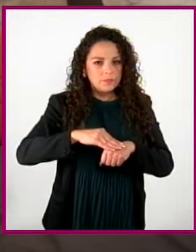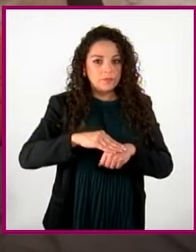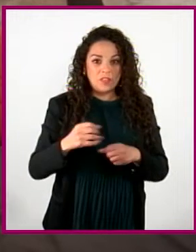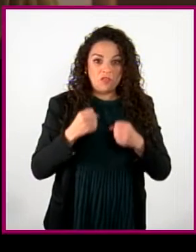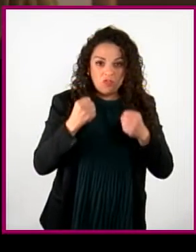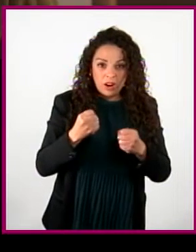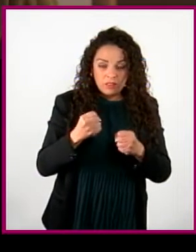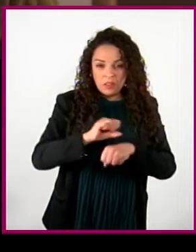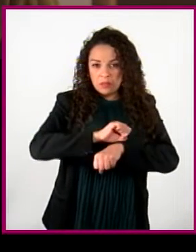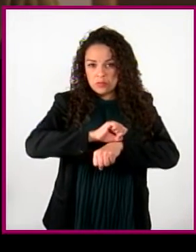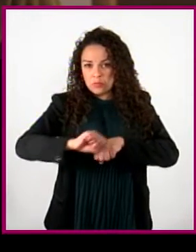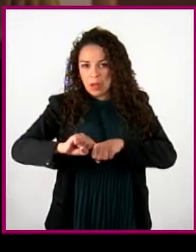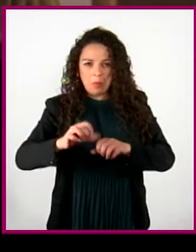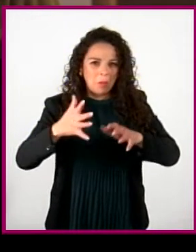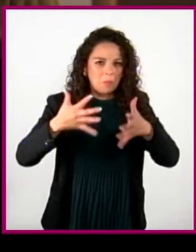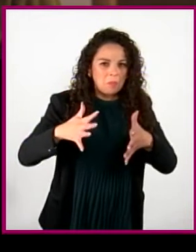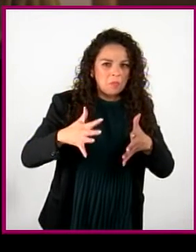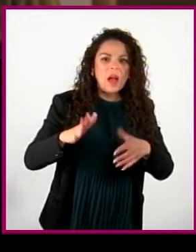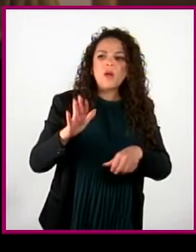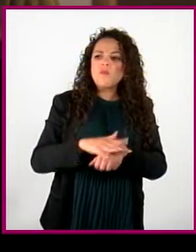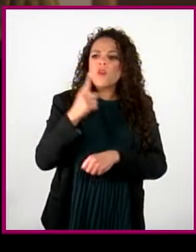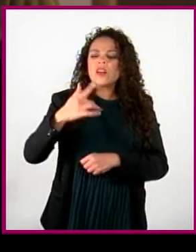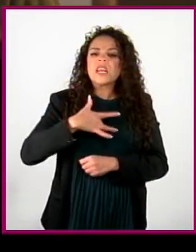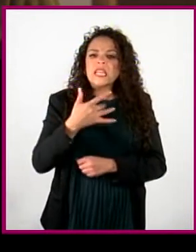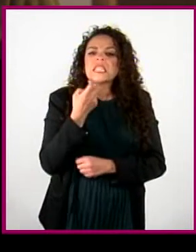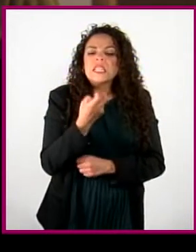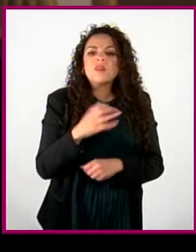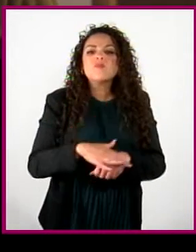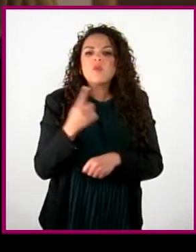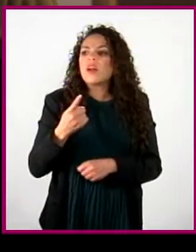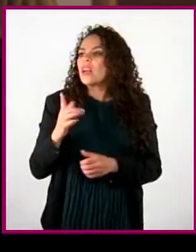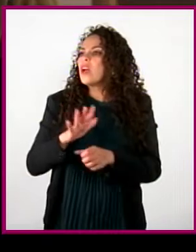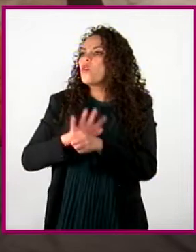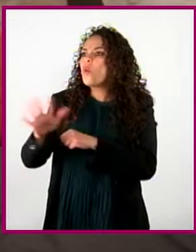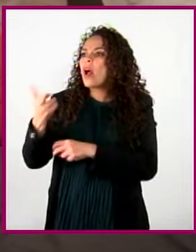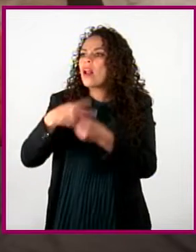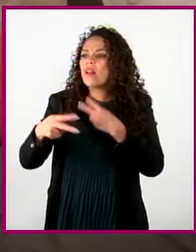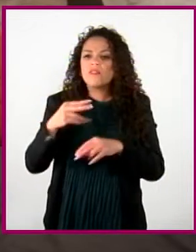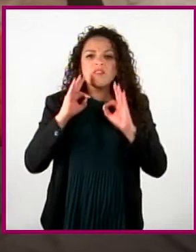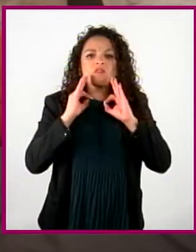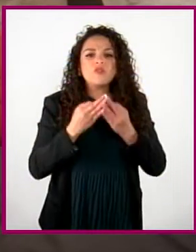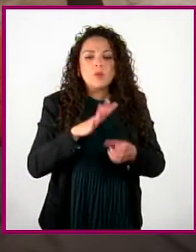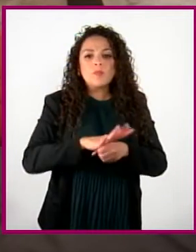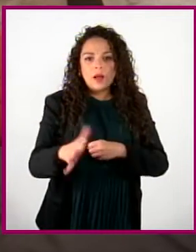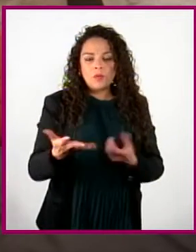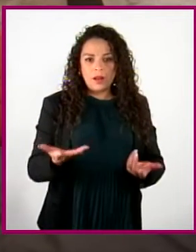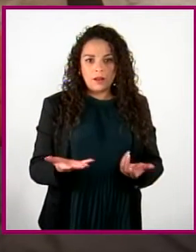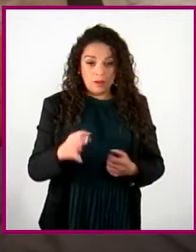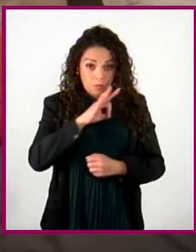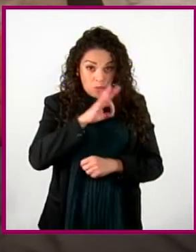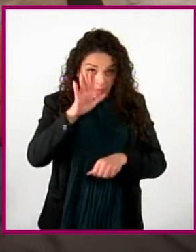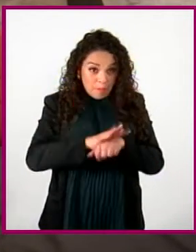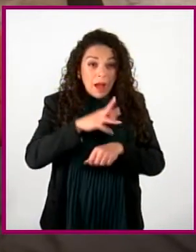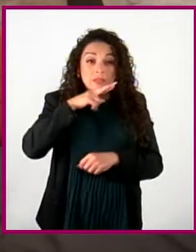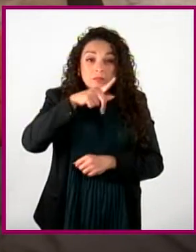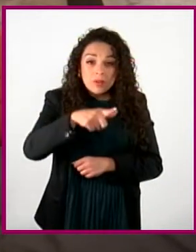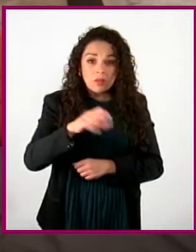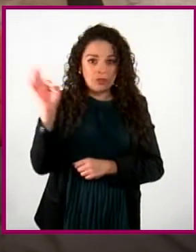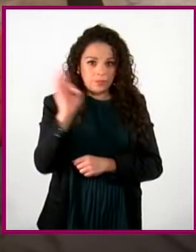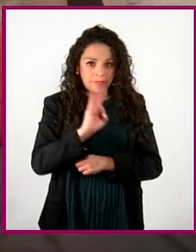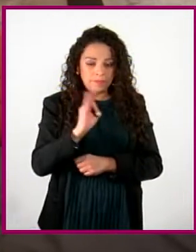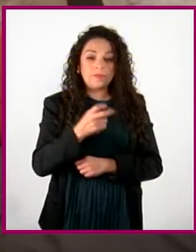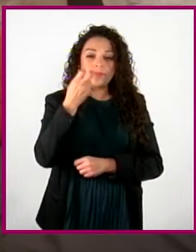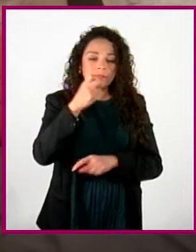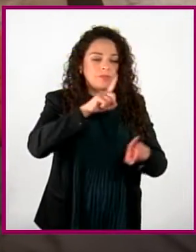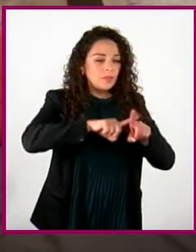o muy intensa. ¿Qué la detonó? ¿La expresé de manera adecuada? ¿Pude haberlo hecho mejor? Y así con todos los